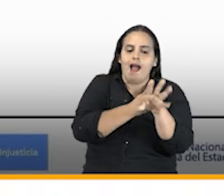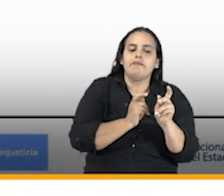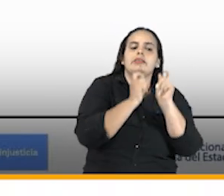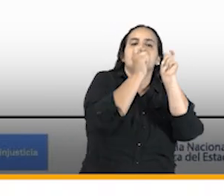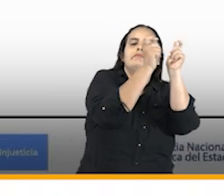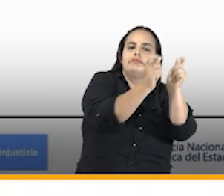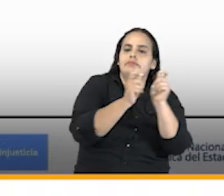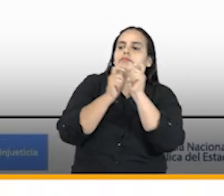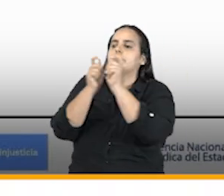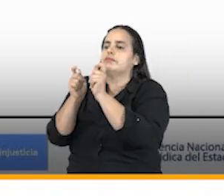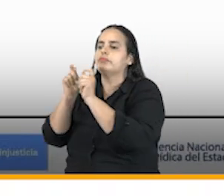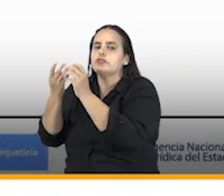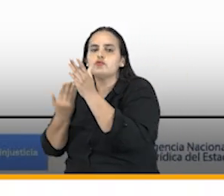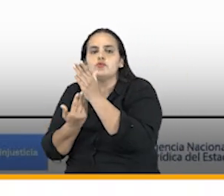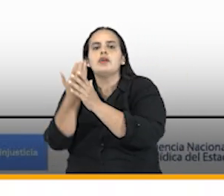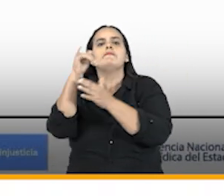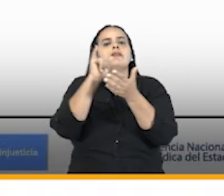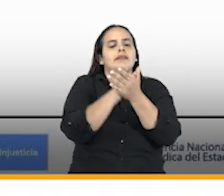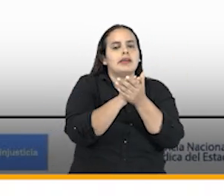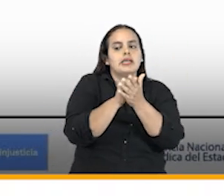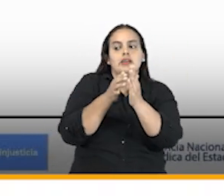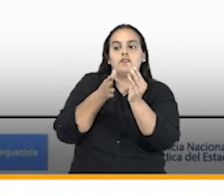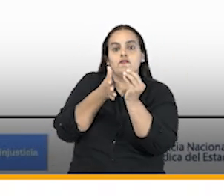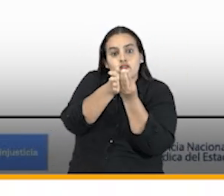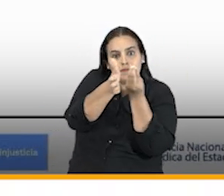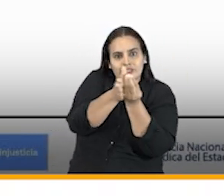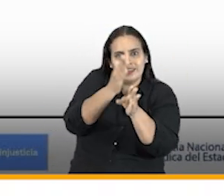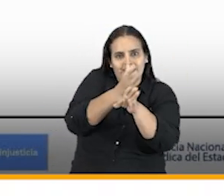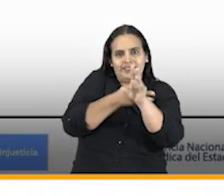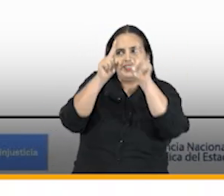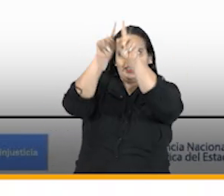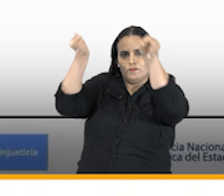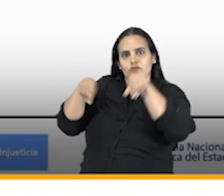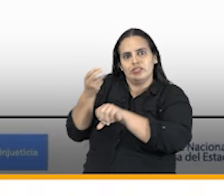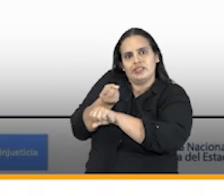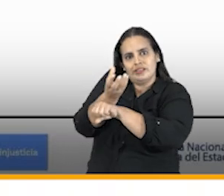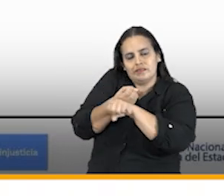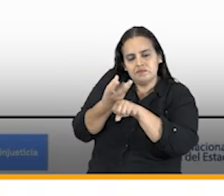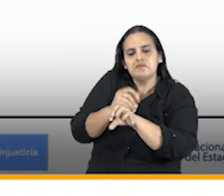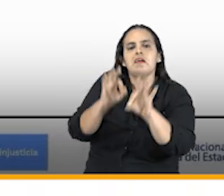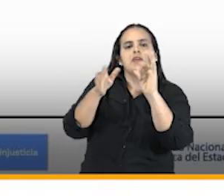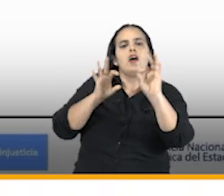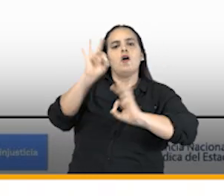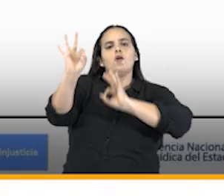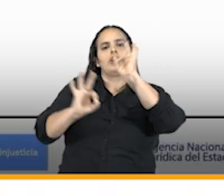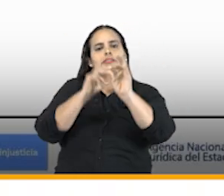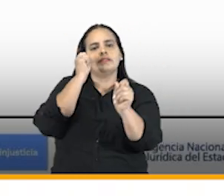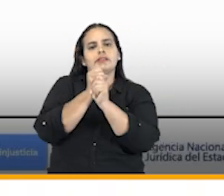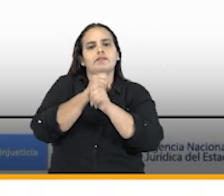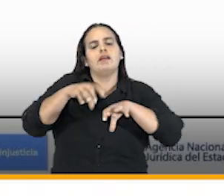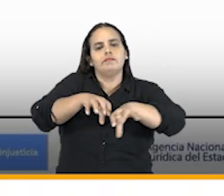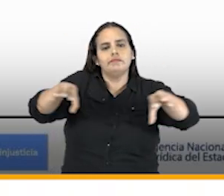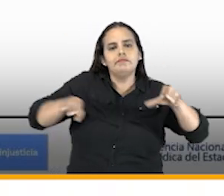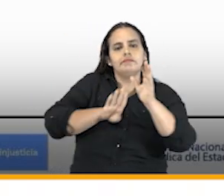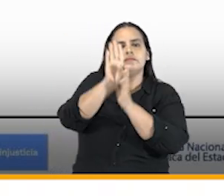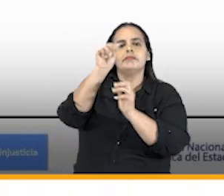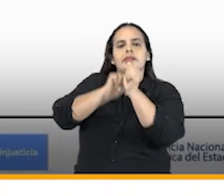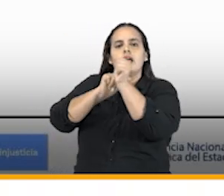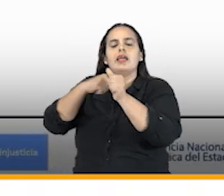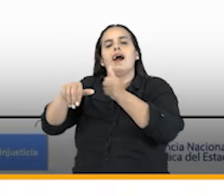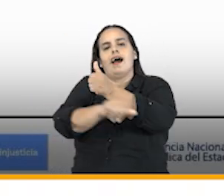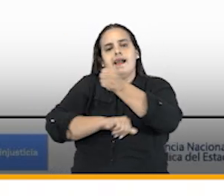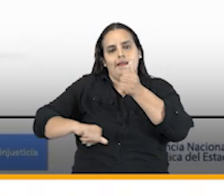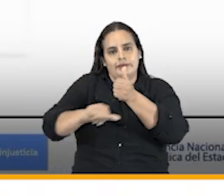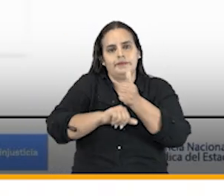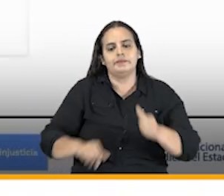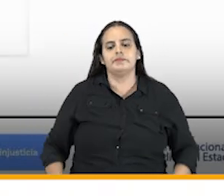asignan y nuevamente conjunto con la información de la diapositiva anterior nos permite optimizar y reorganizar el trabajo que se está adelantando en cada una de las